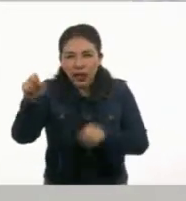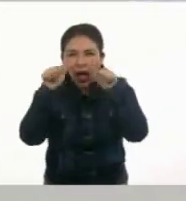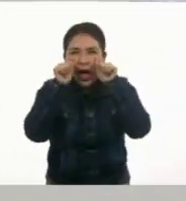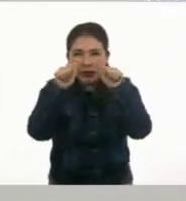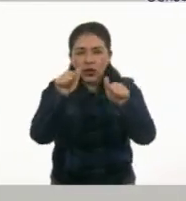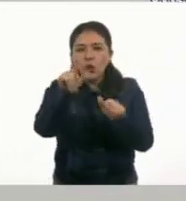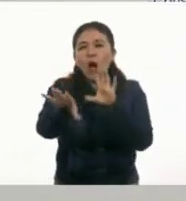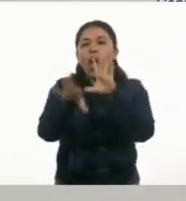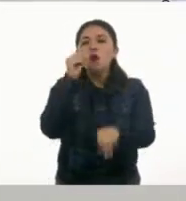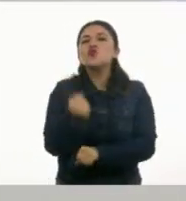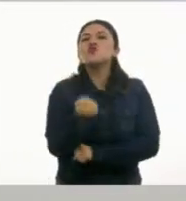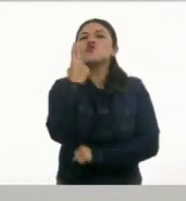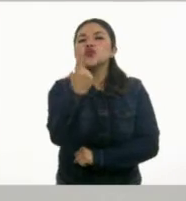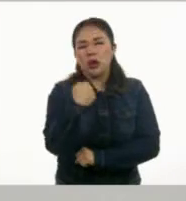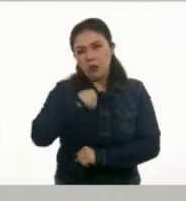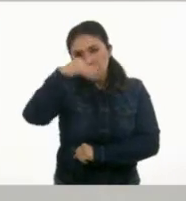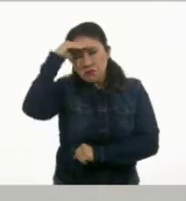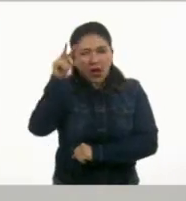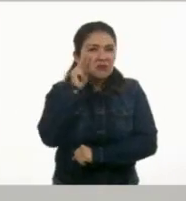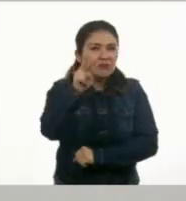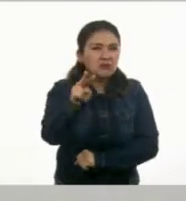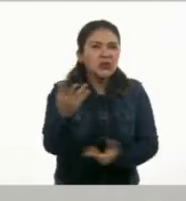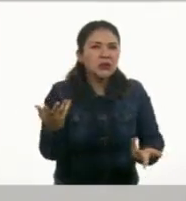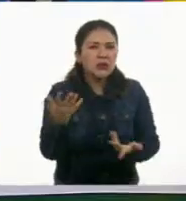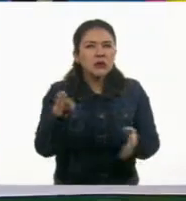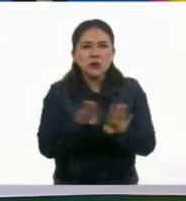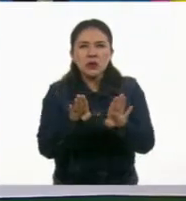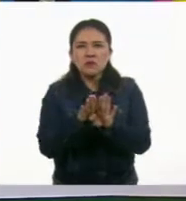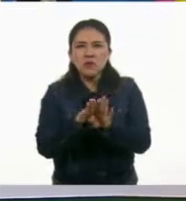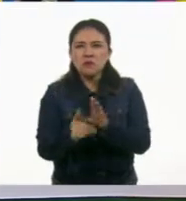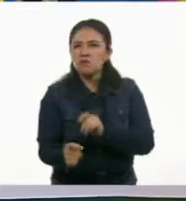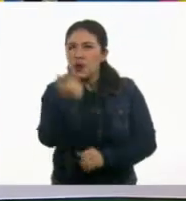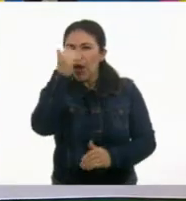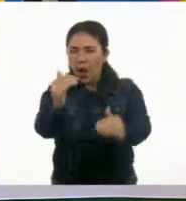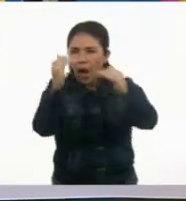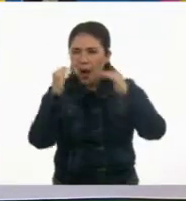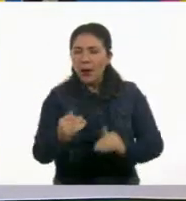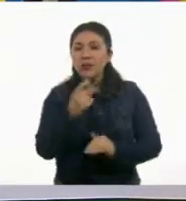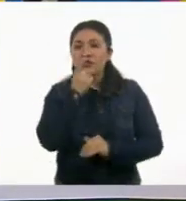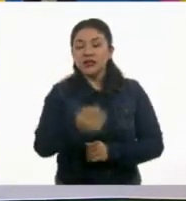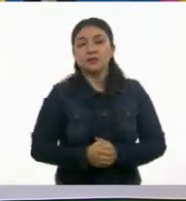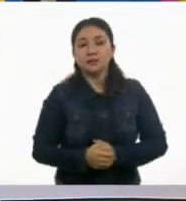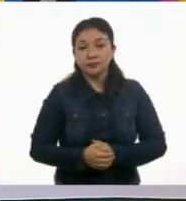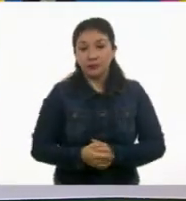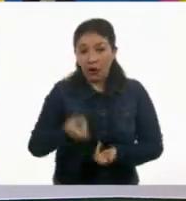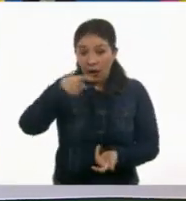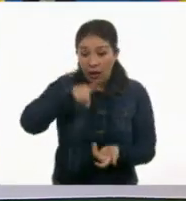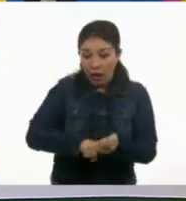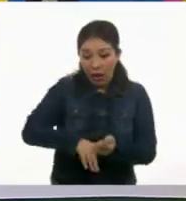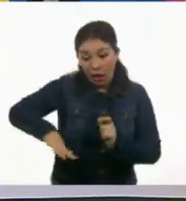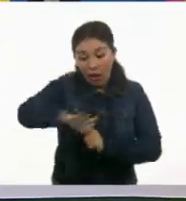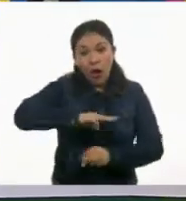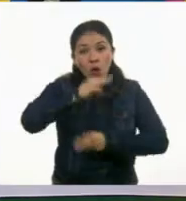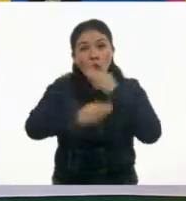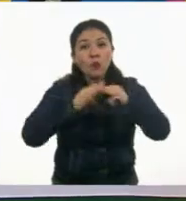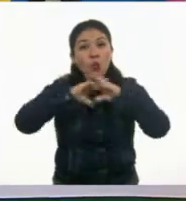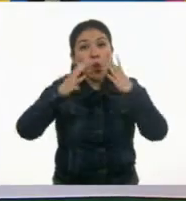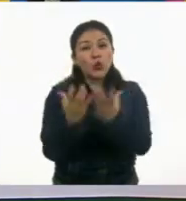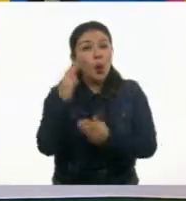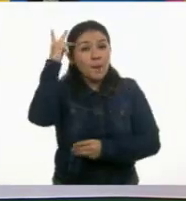vamos a escoger una, vamos, a mí se me ocurre... Voy a comenzar con la que está hasta abajo. Dice, sobre el planeta del principito